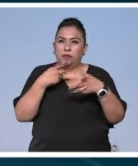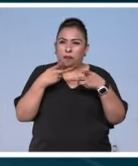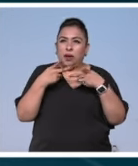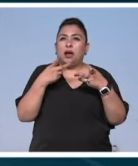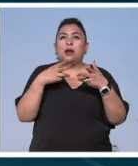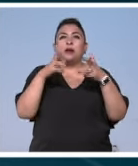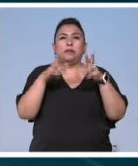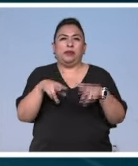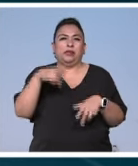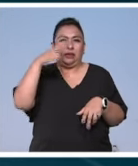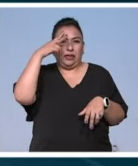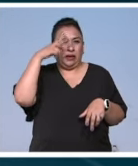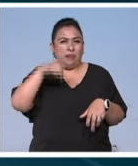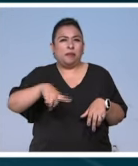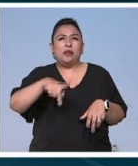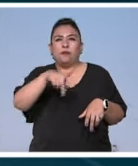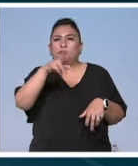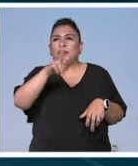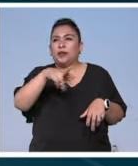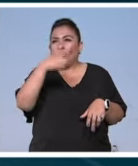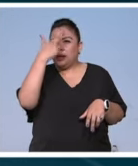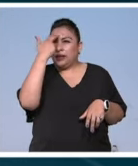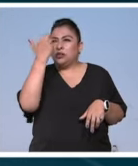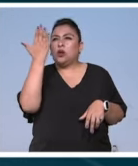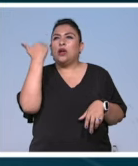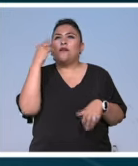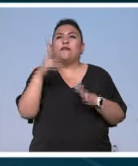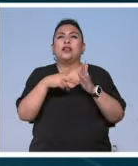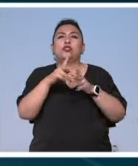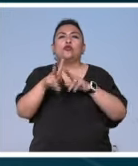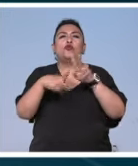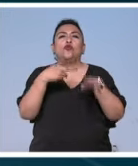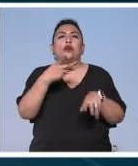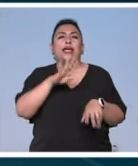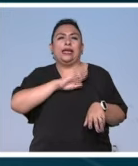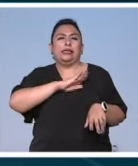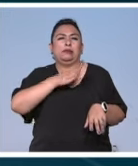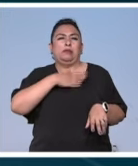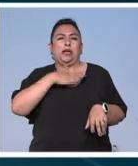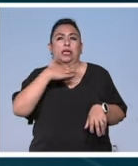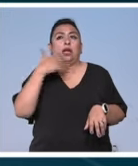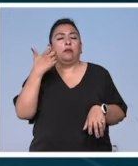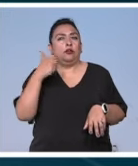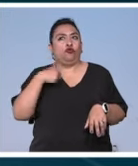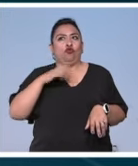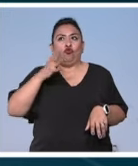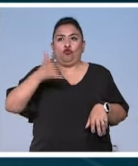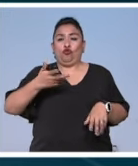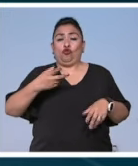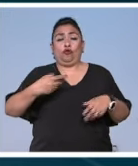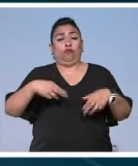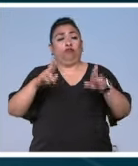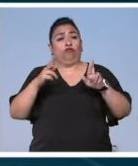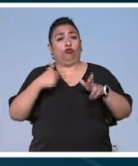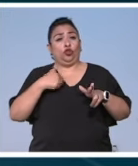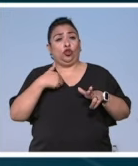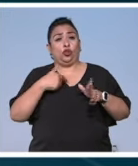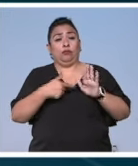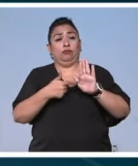a México como lo dices cuando tuve la oportunidad de entrar en España en Alemania pues siempre es un orgullo representar a México y es